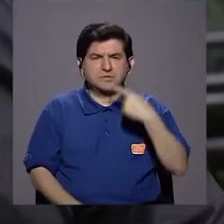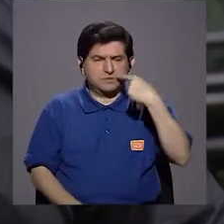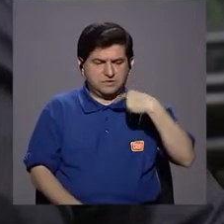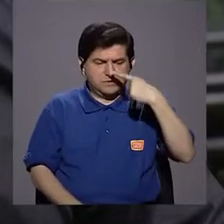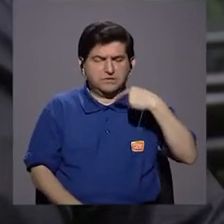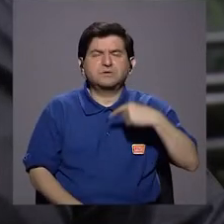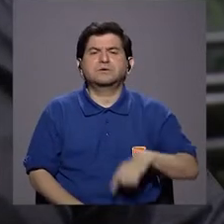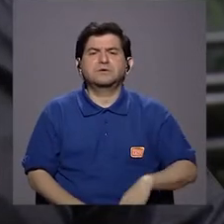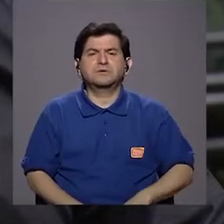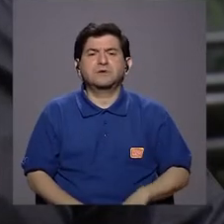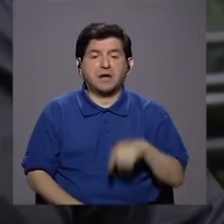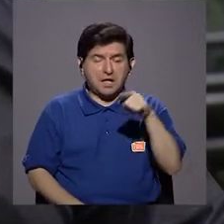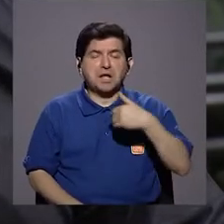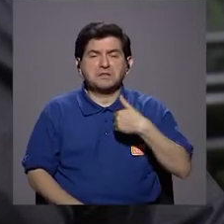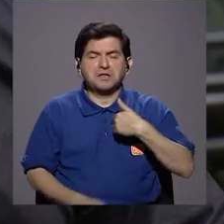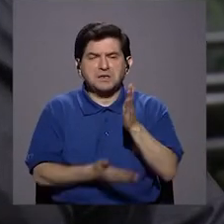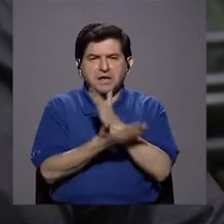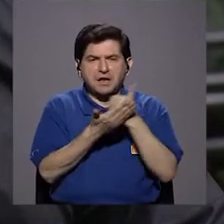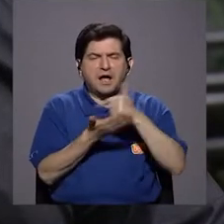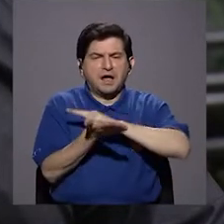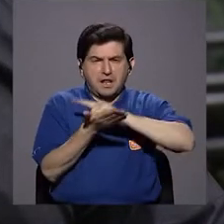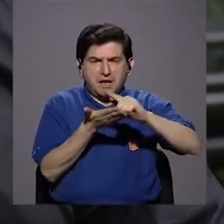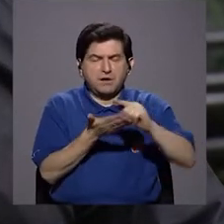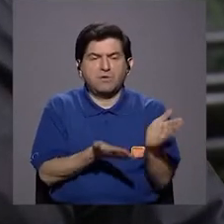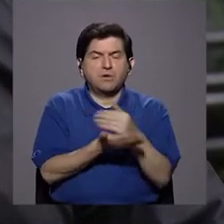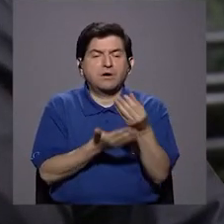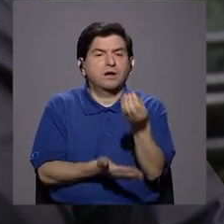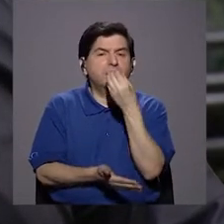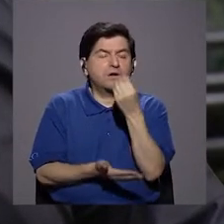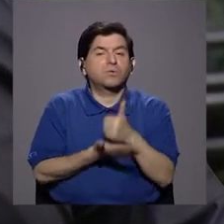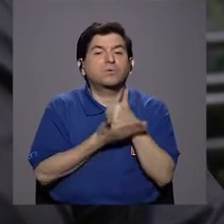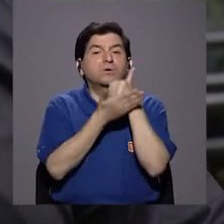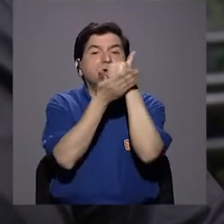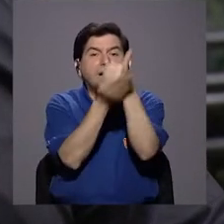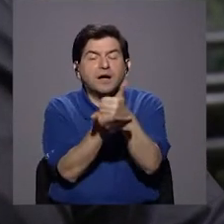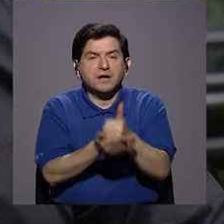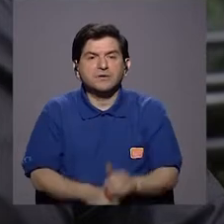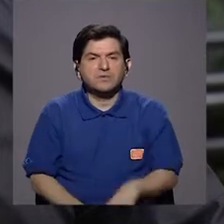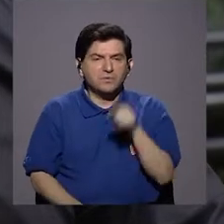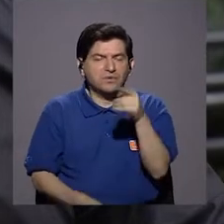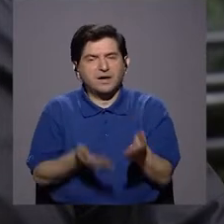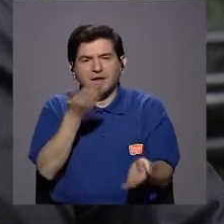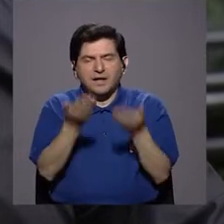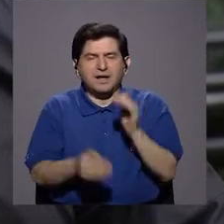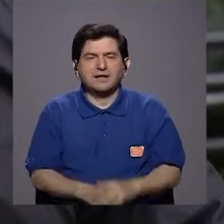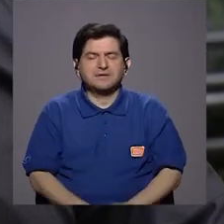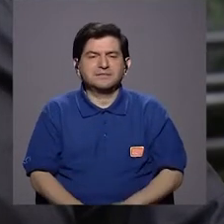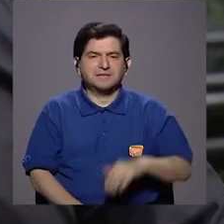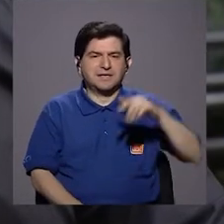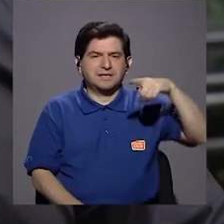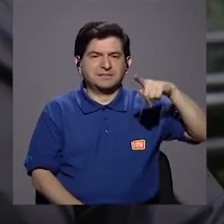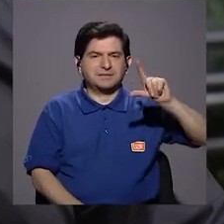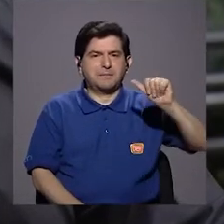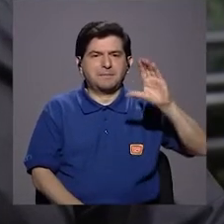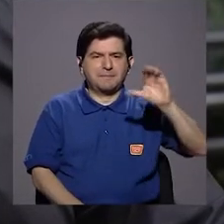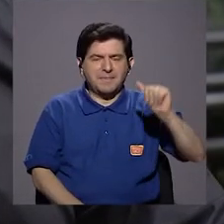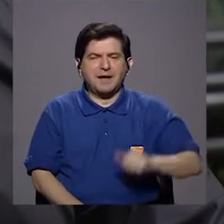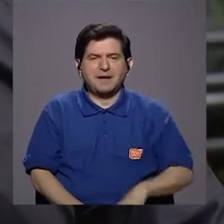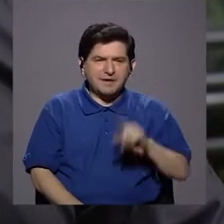algún grado de limpieza. Hay ciertos alimentos que te ayudan a desorganizar esa placa.